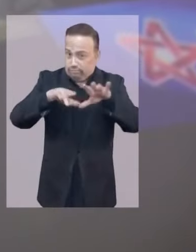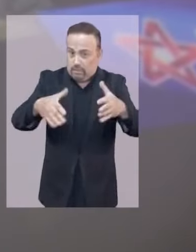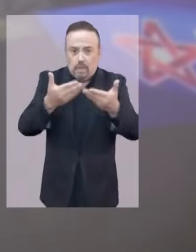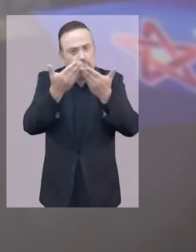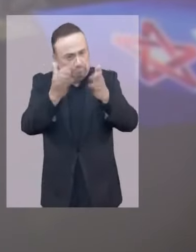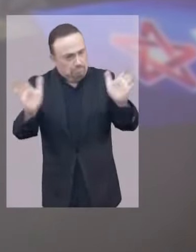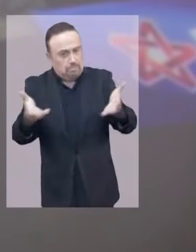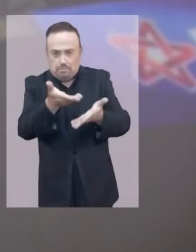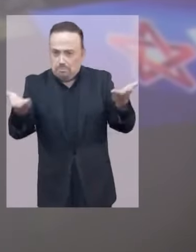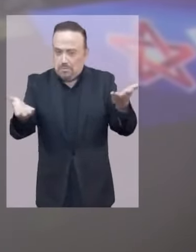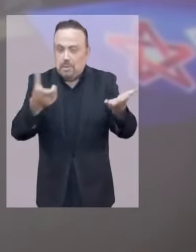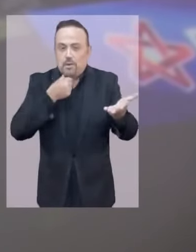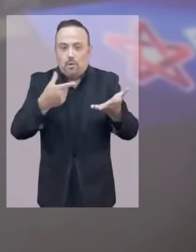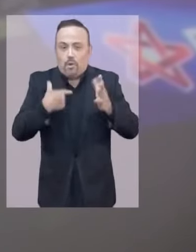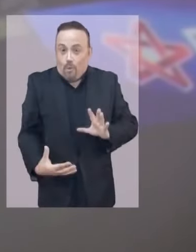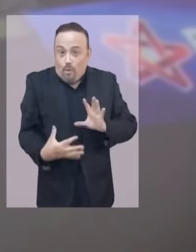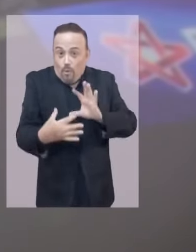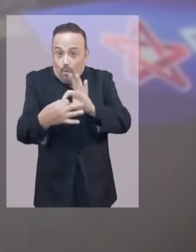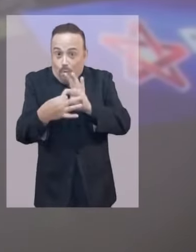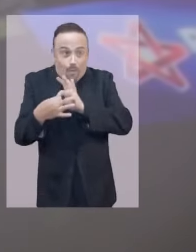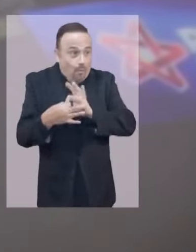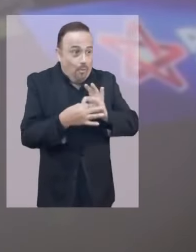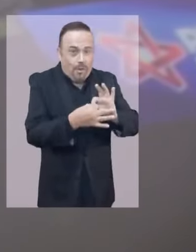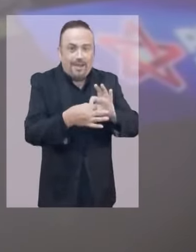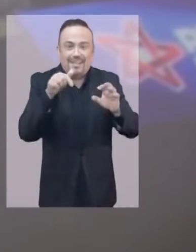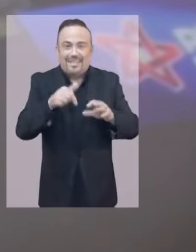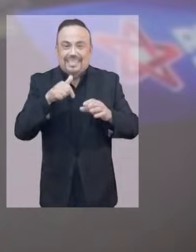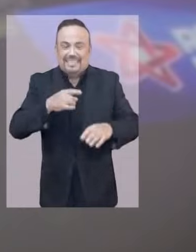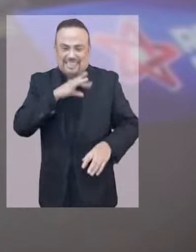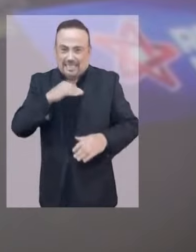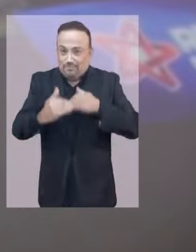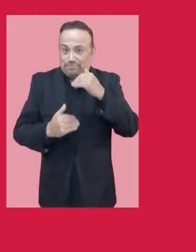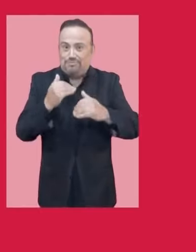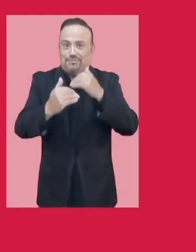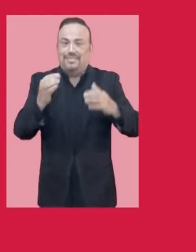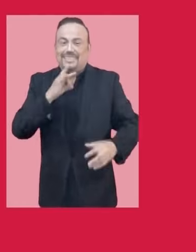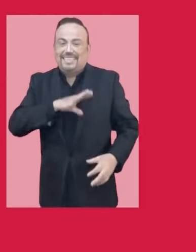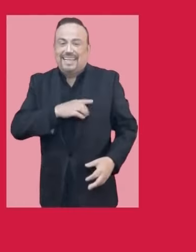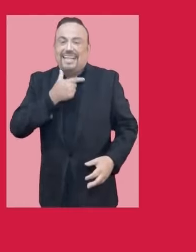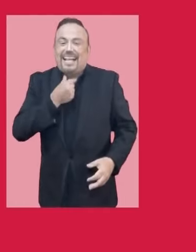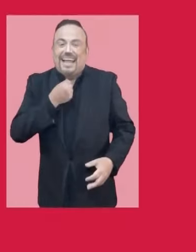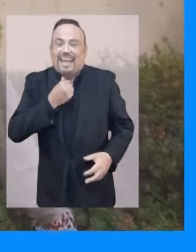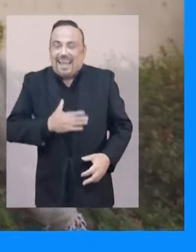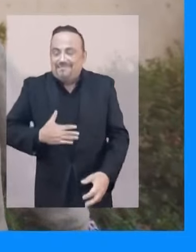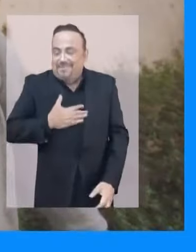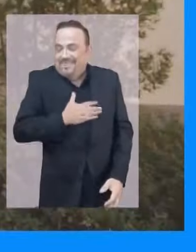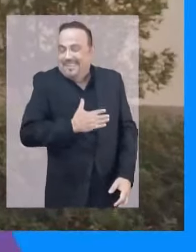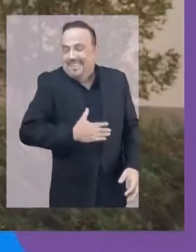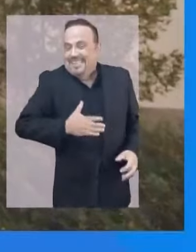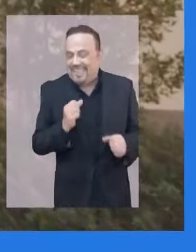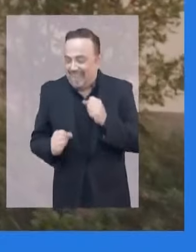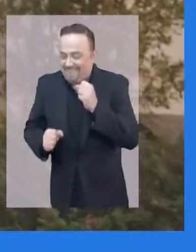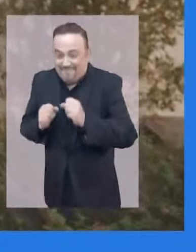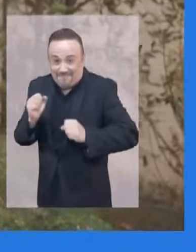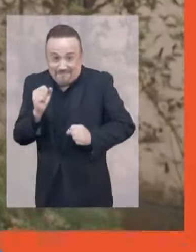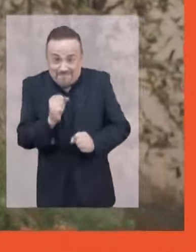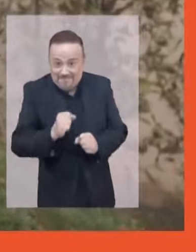están abiertos. Para que juntos construyamos el Chile que queremos. El Chile que queremos.